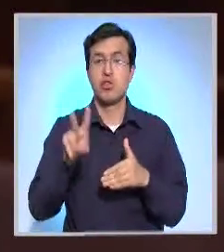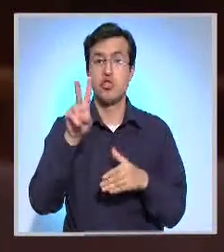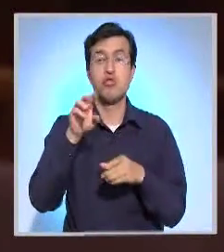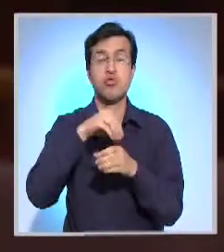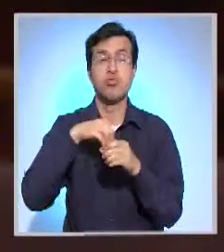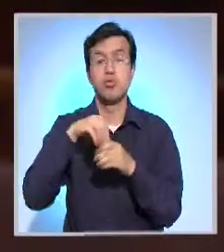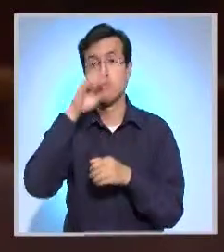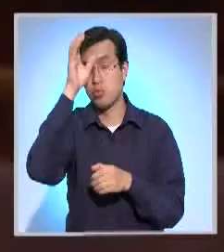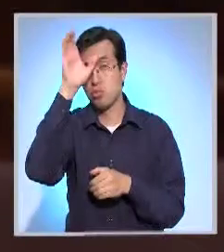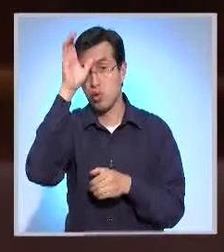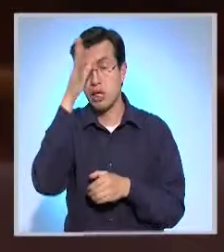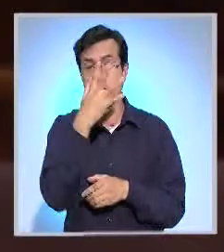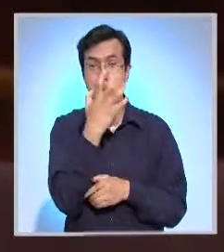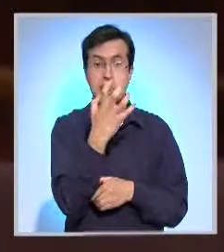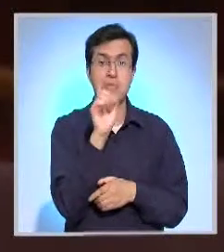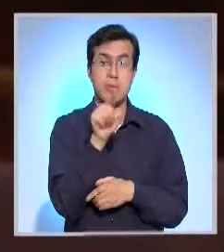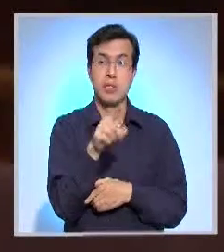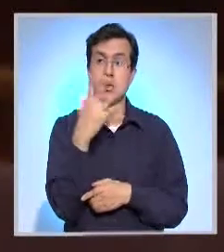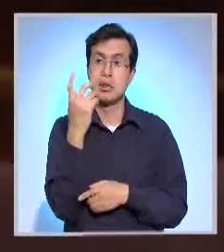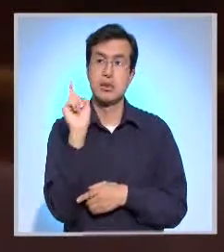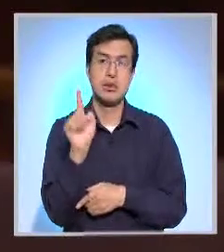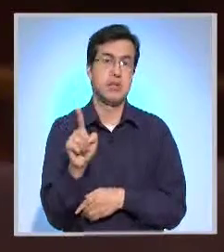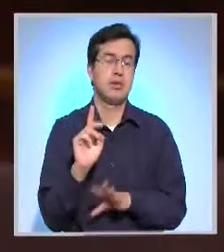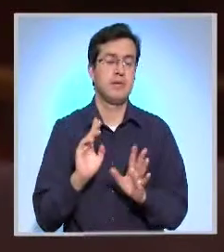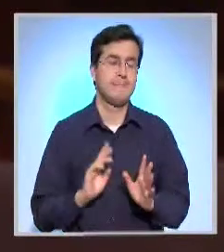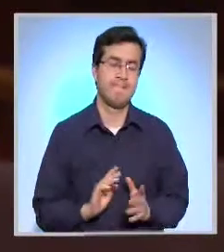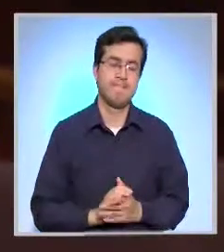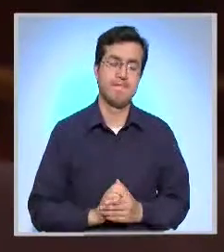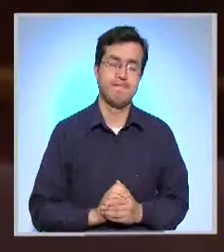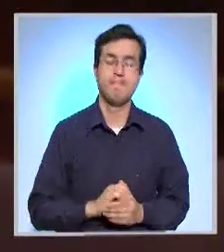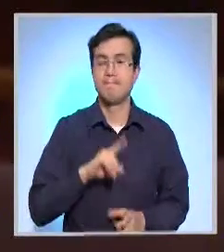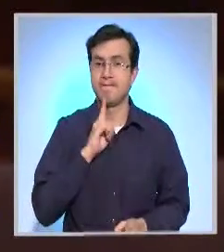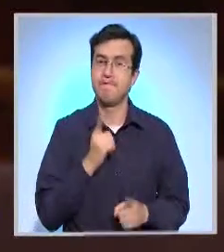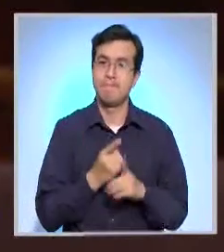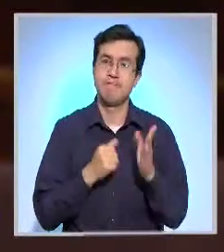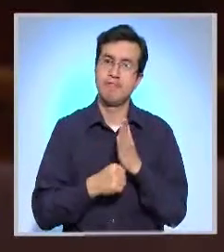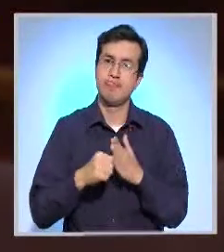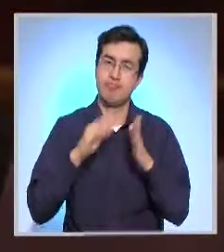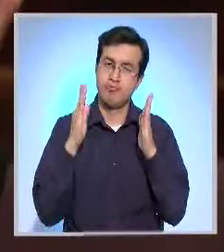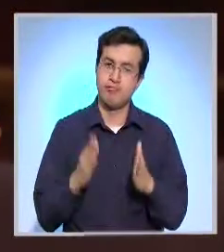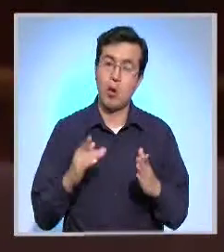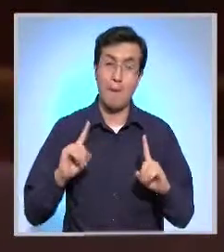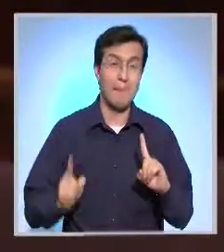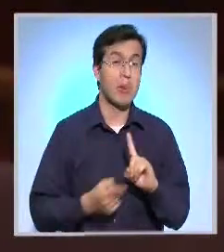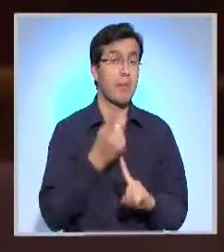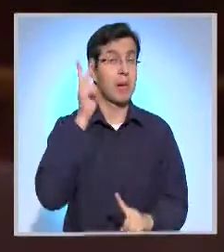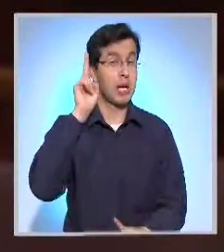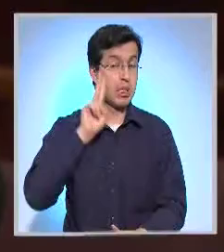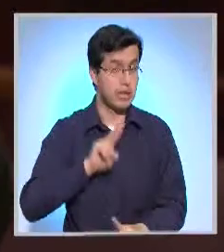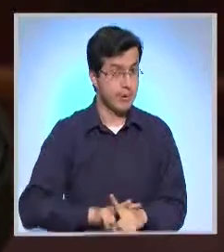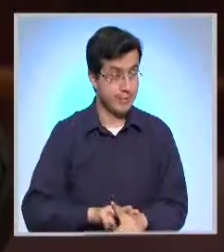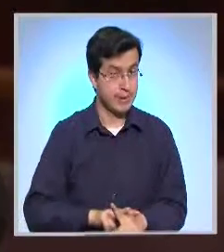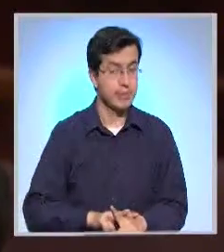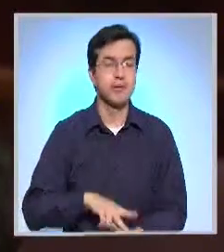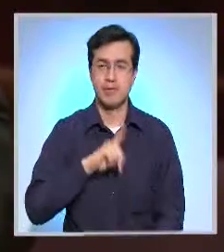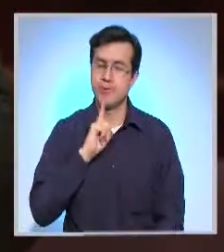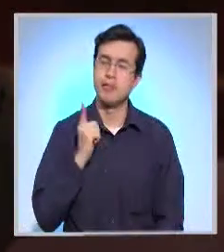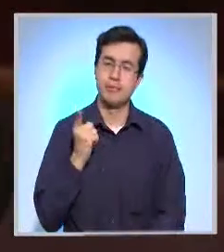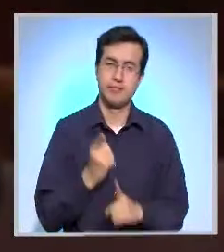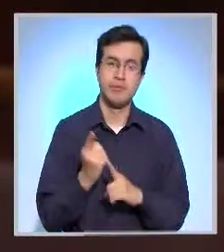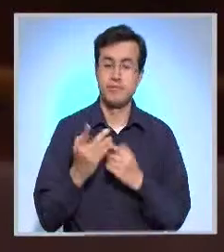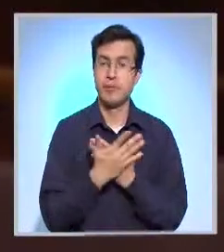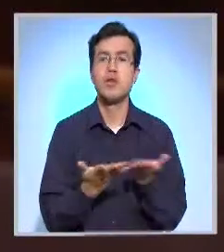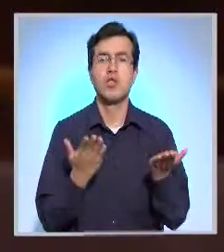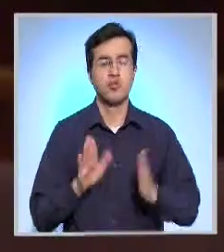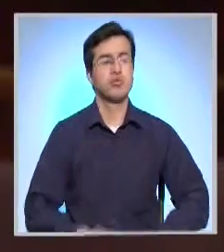culturales de 15 mil cada uno. Sin embargo, lo que ha manifestado el ministro es que esta es una primera llegada, pero definitivamente hay